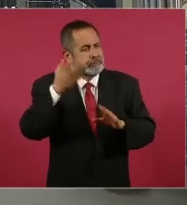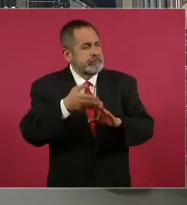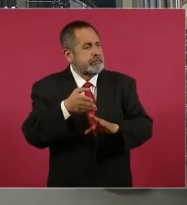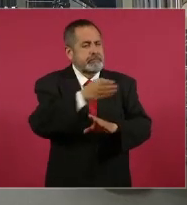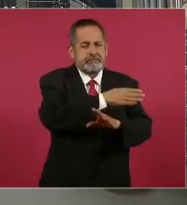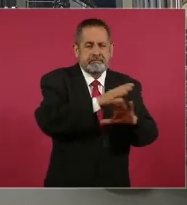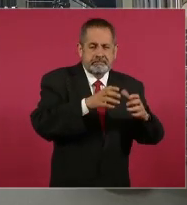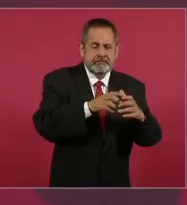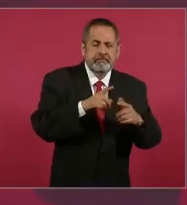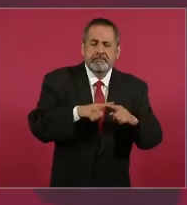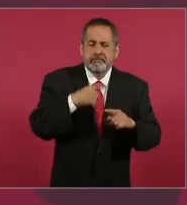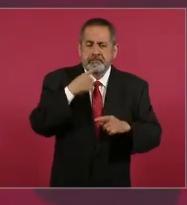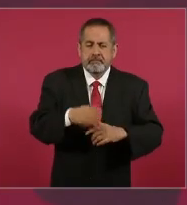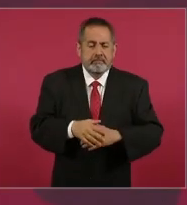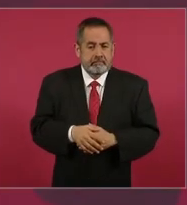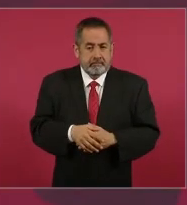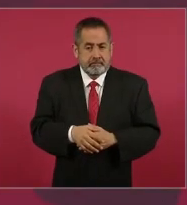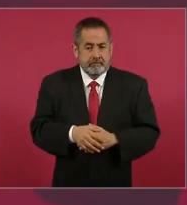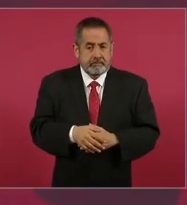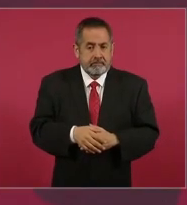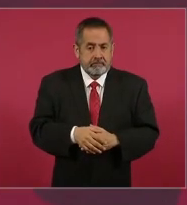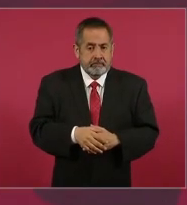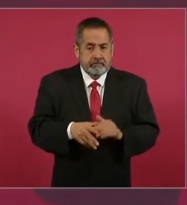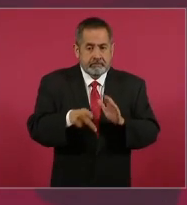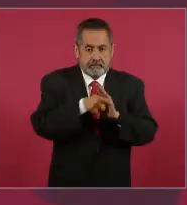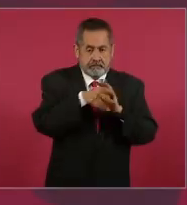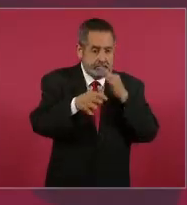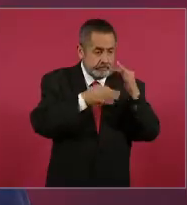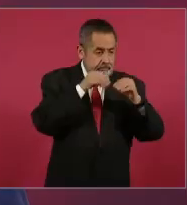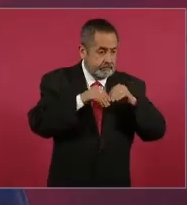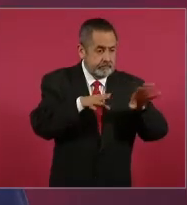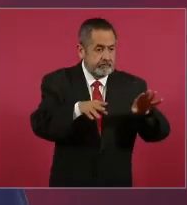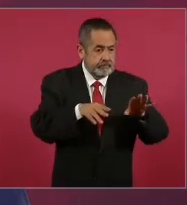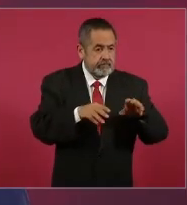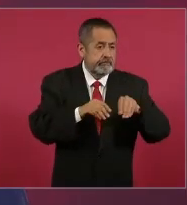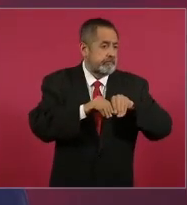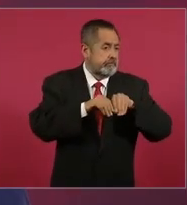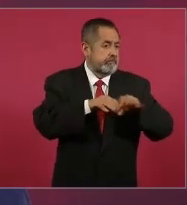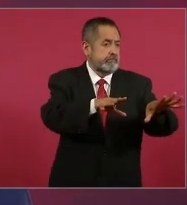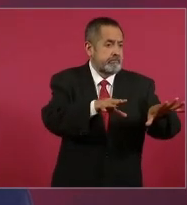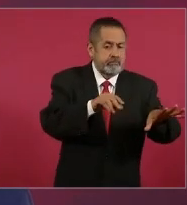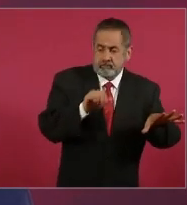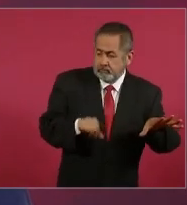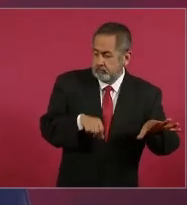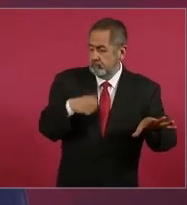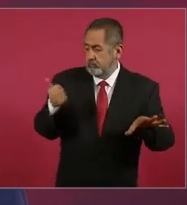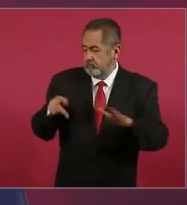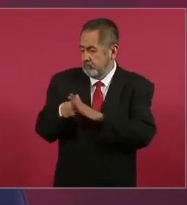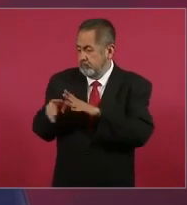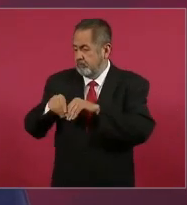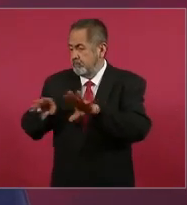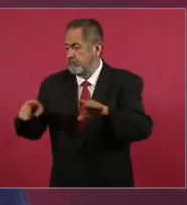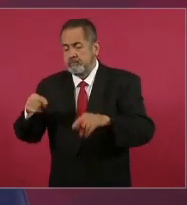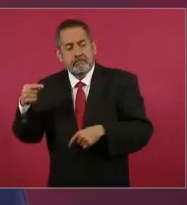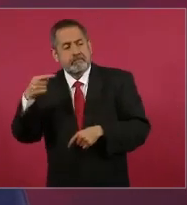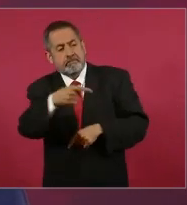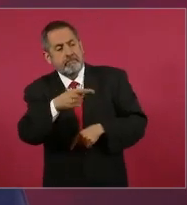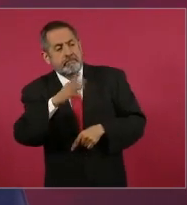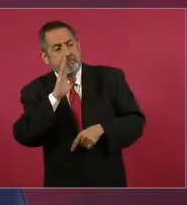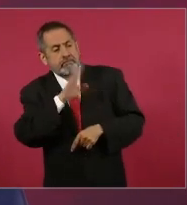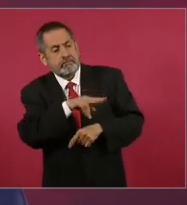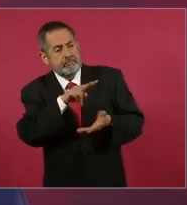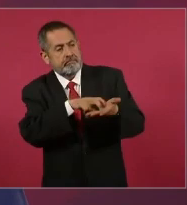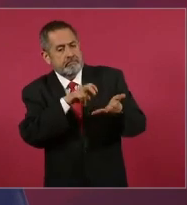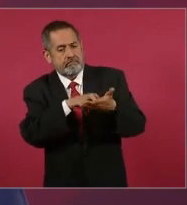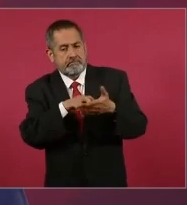la prensa se corrige con la prensa. ¿Puede